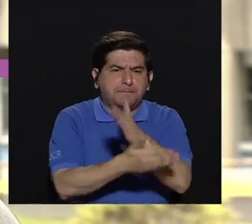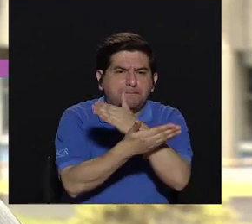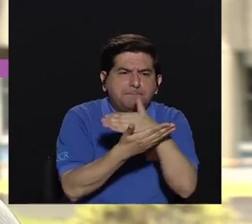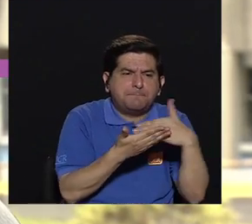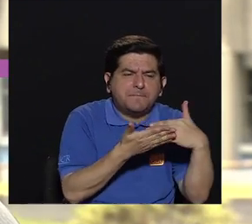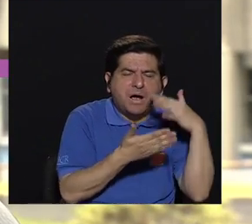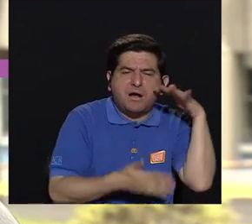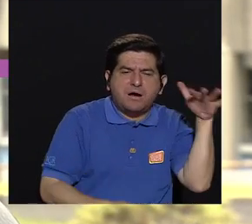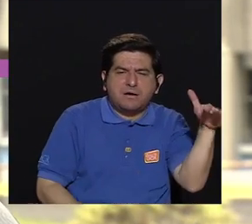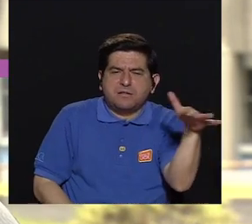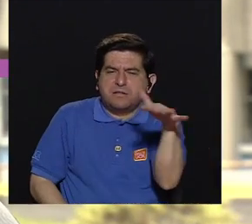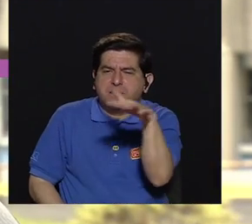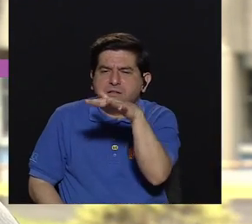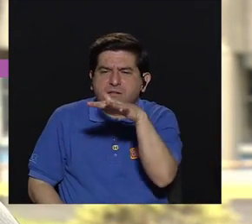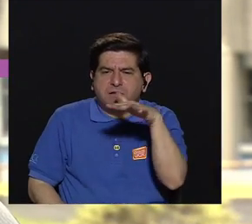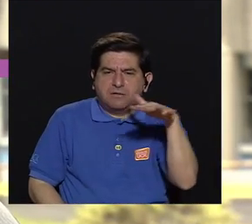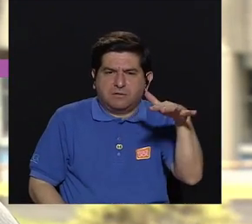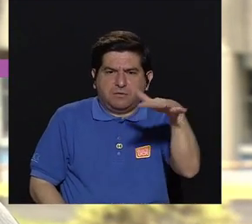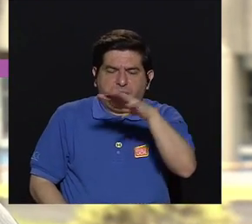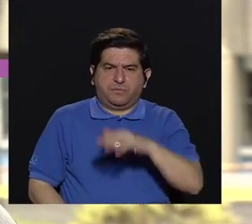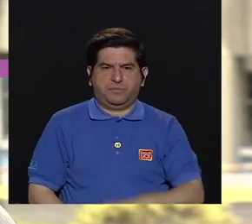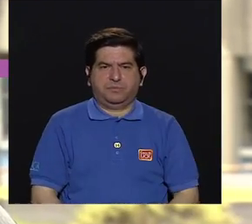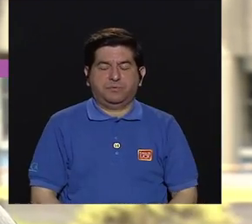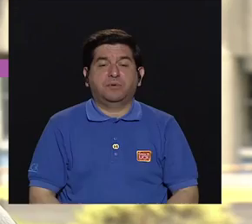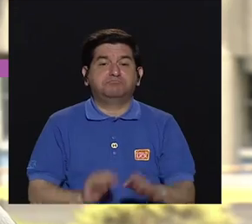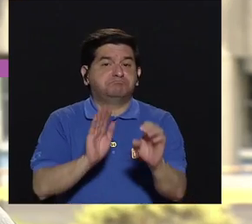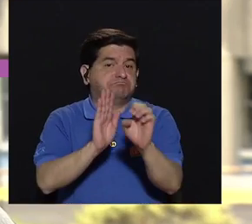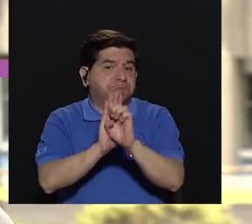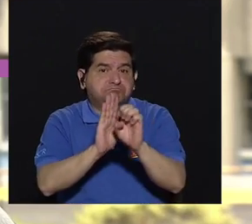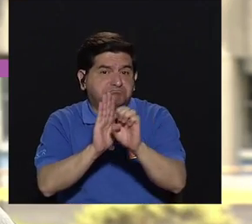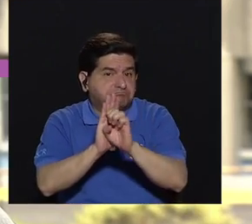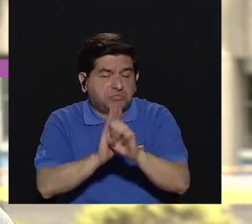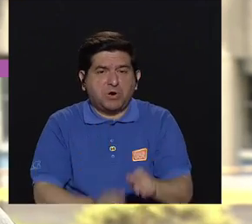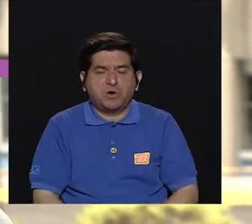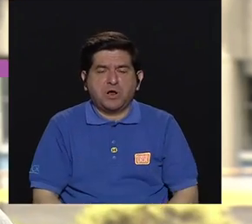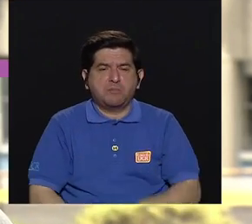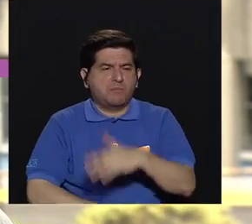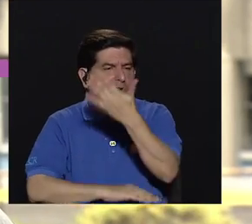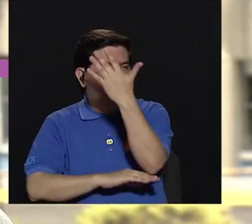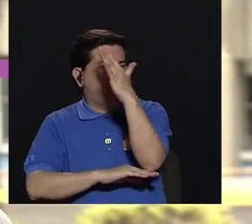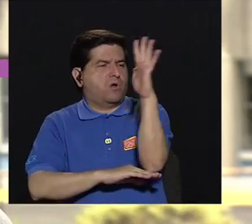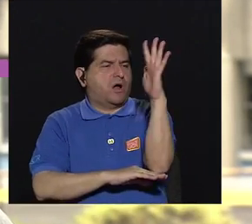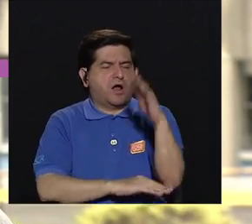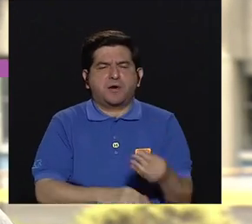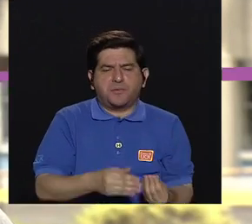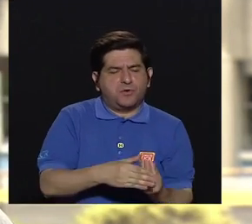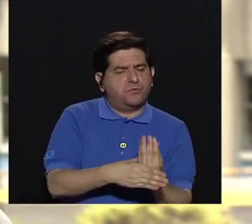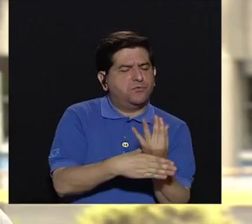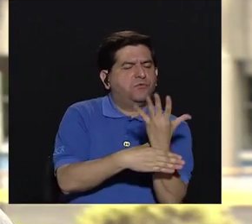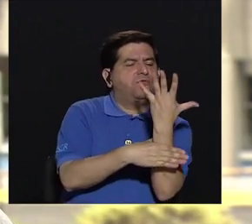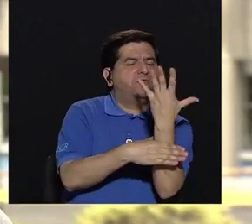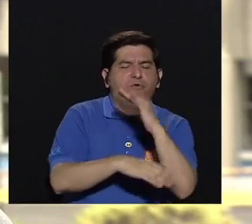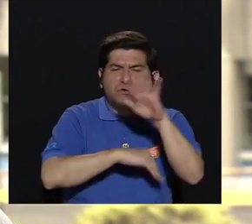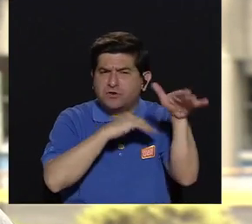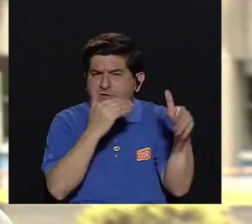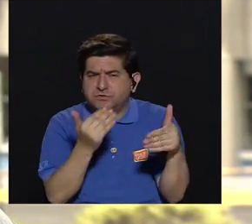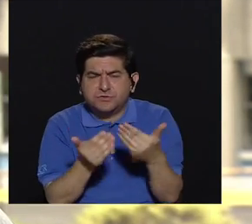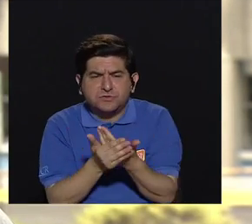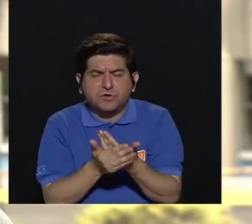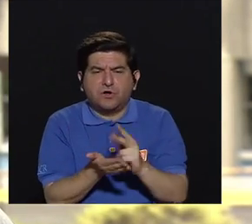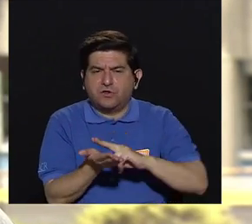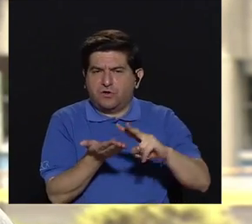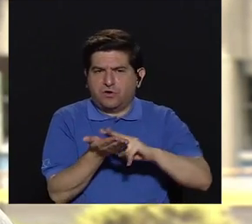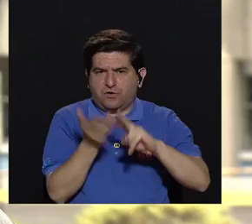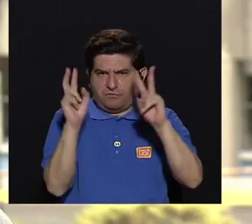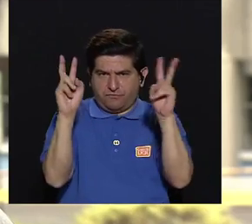parte de ese paisaje natural, como son los árboles, las flores, todo lo